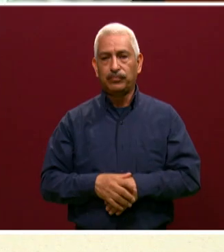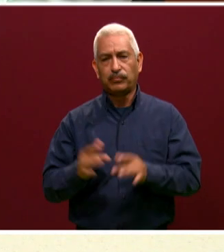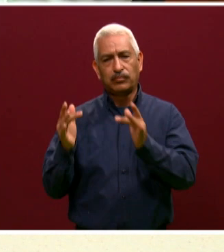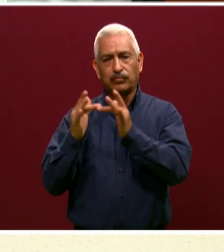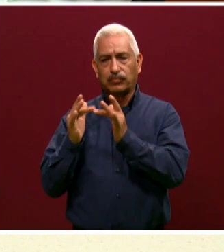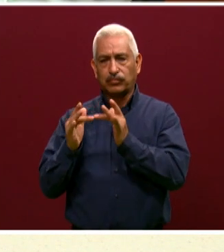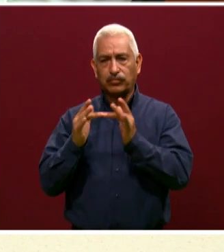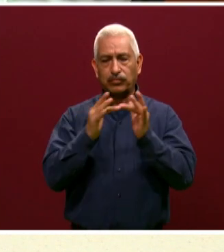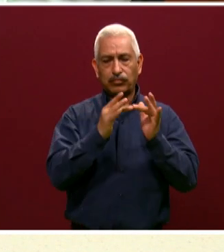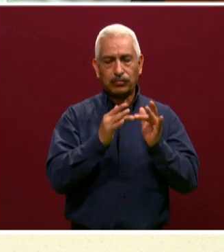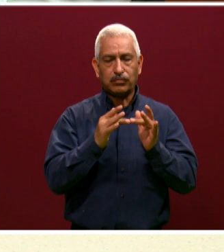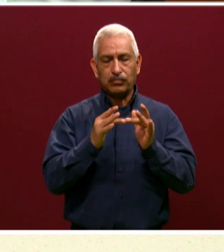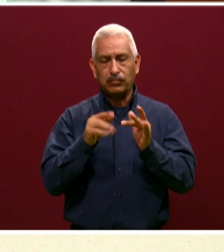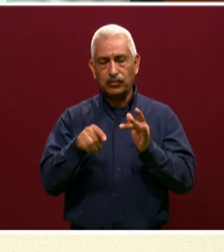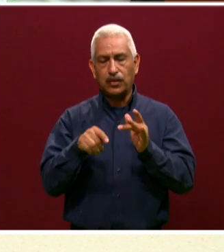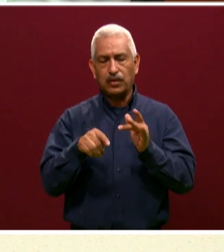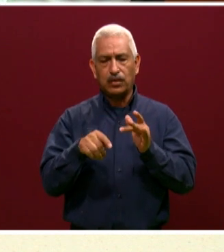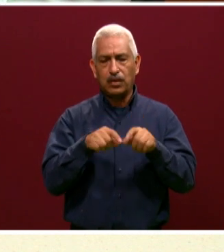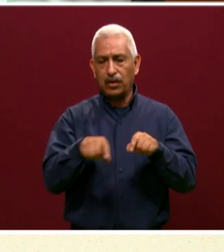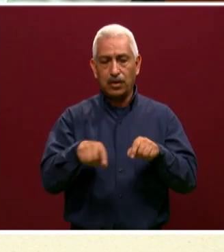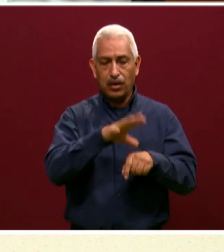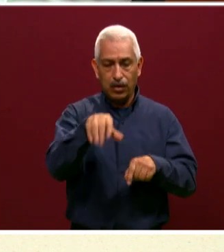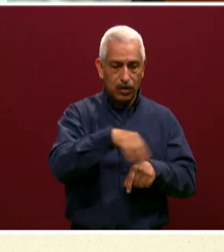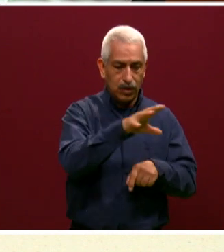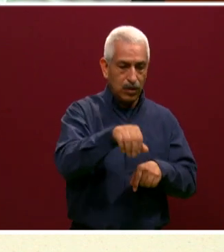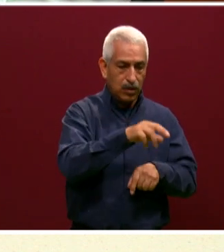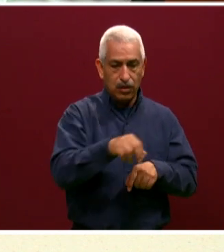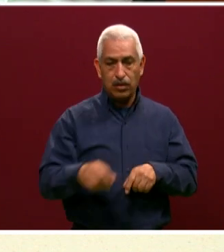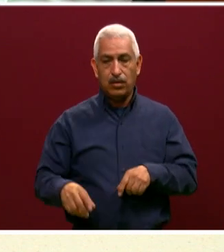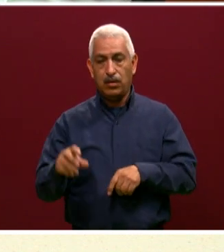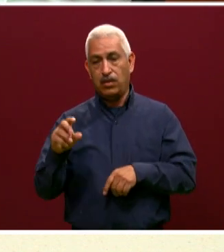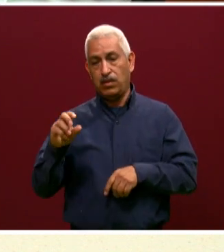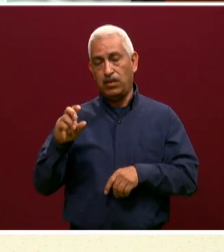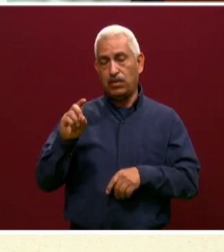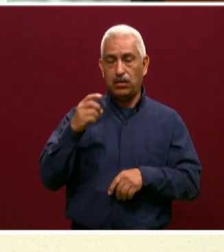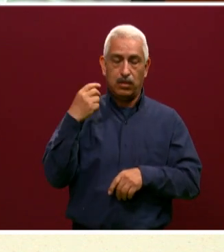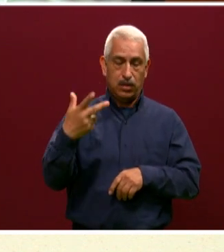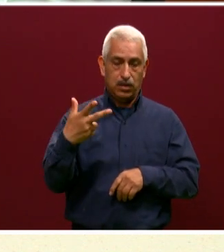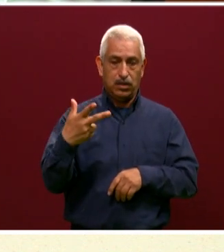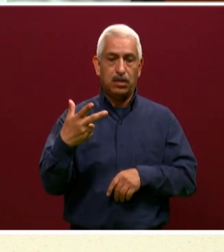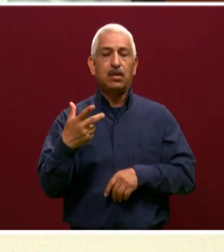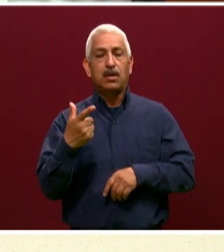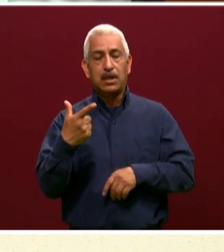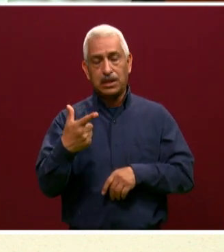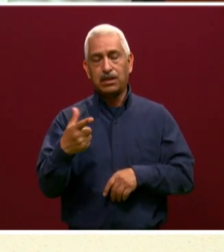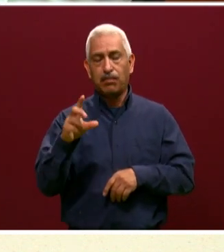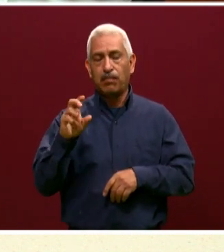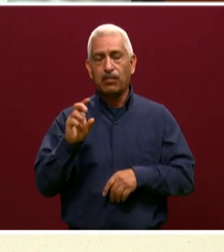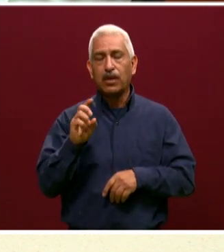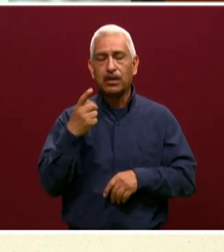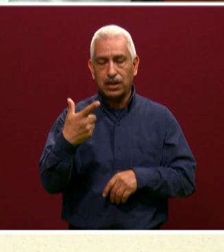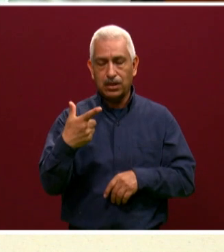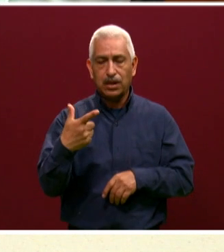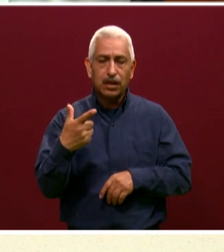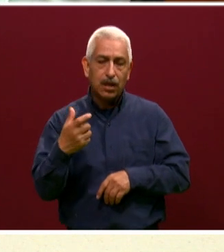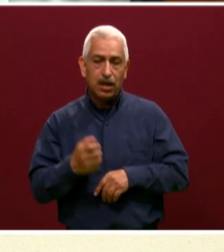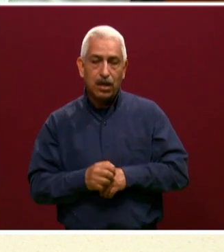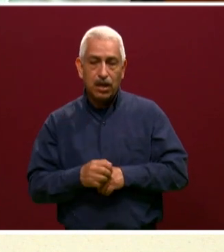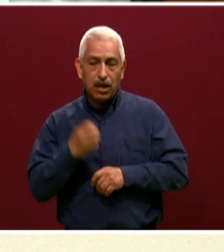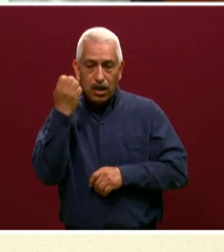ahí van a encontrar entonces todos los planteles, los 37 planteles del Estado. Así es. Y ya nada más elegirán el